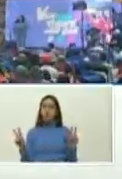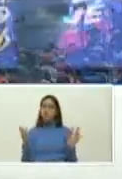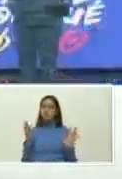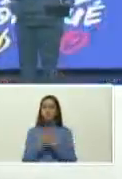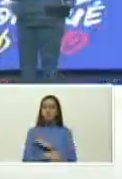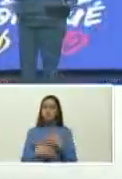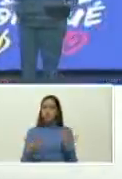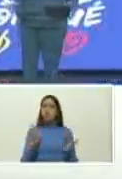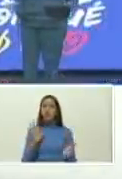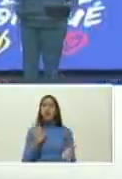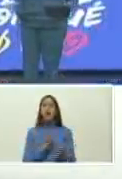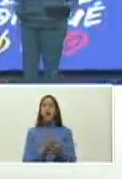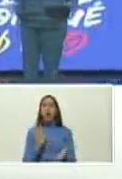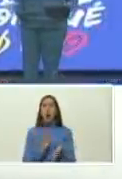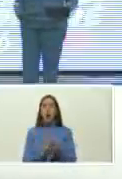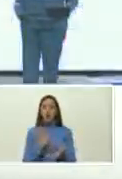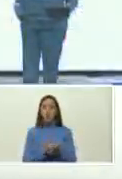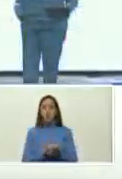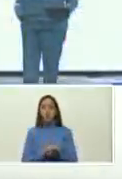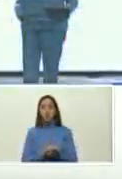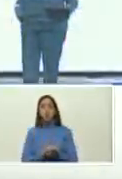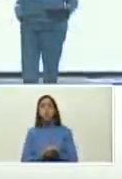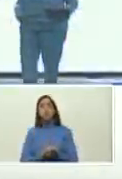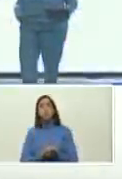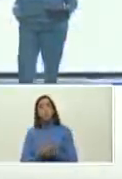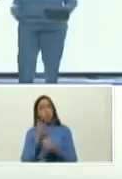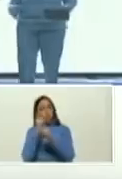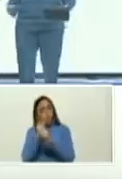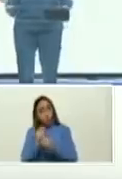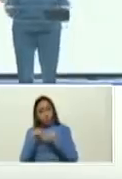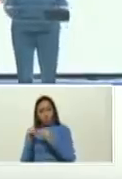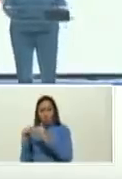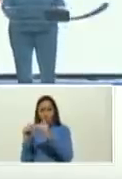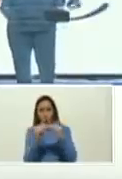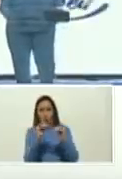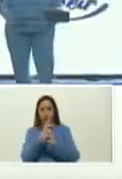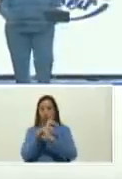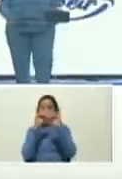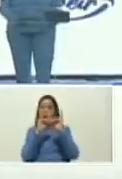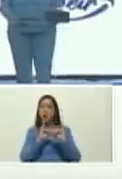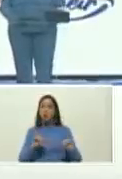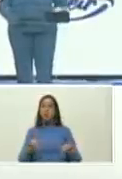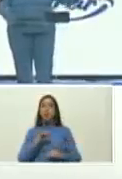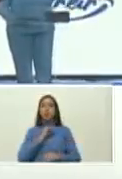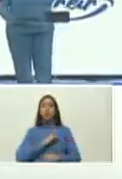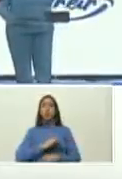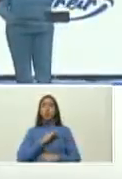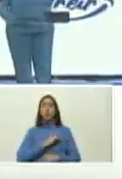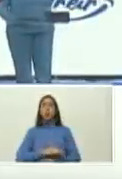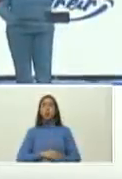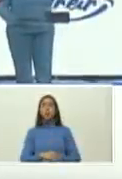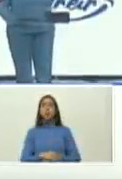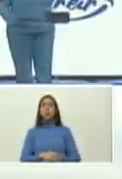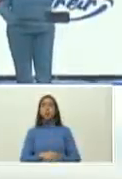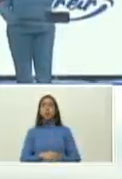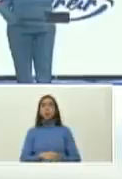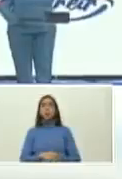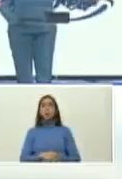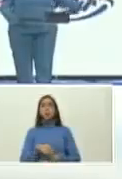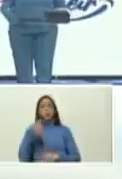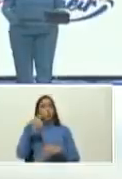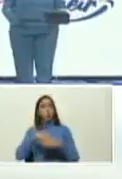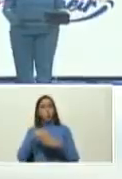por la estabilidad por el derecho a la prosperidad a la igualdad a la felicidad social votar tiene grande